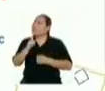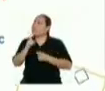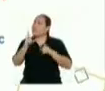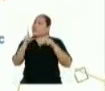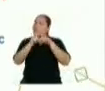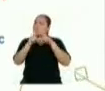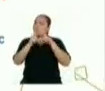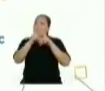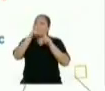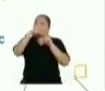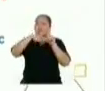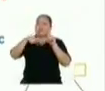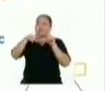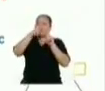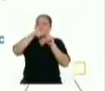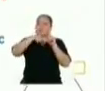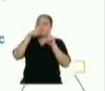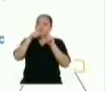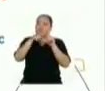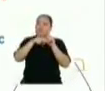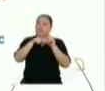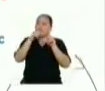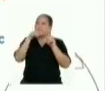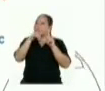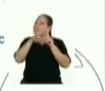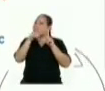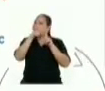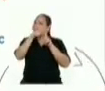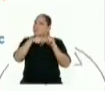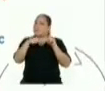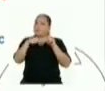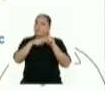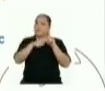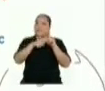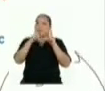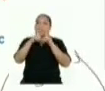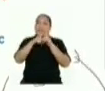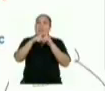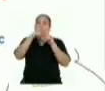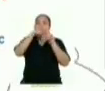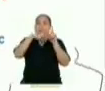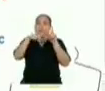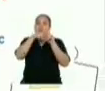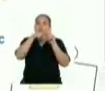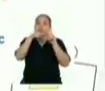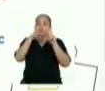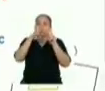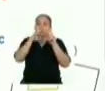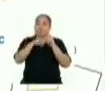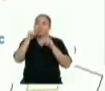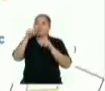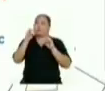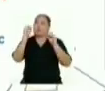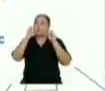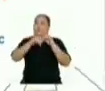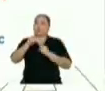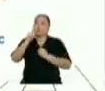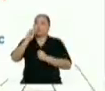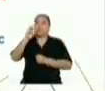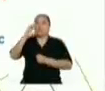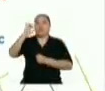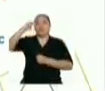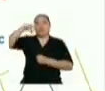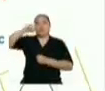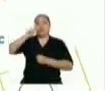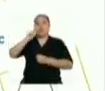Un triángulo rectángulo en la pirámide. Así es. Entonces, ahí lo que sigue es aplicar el teorema de